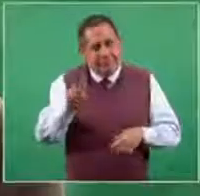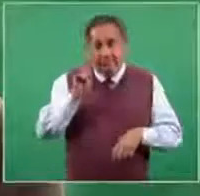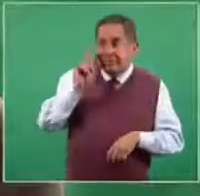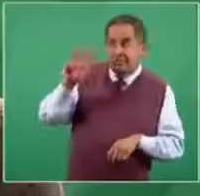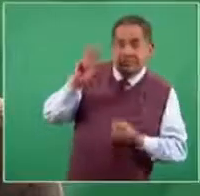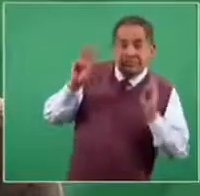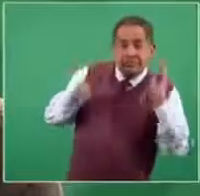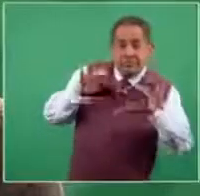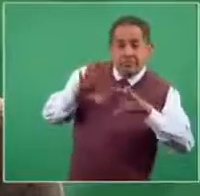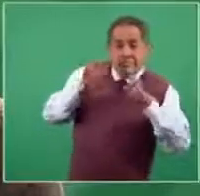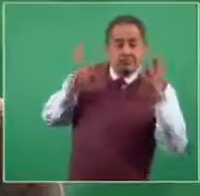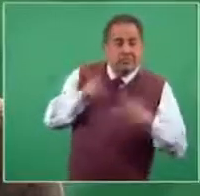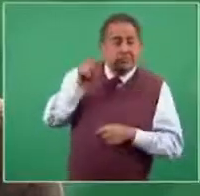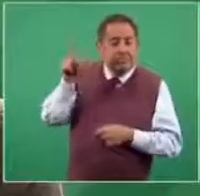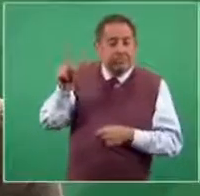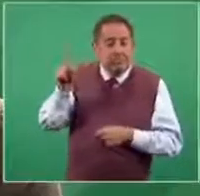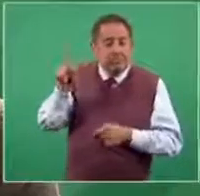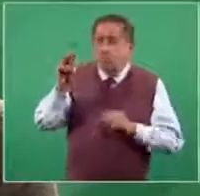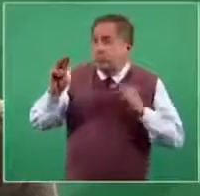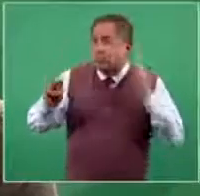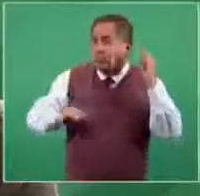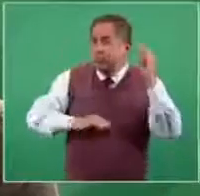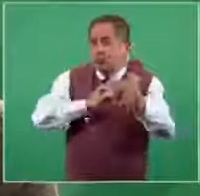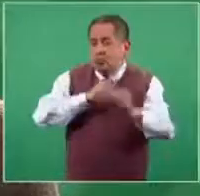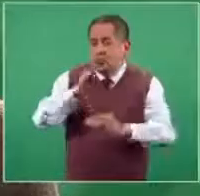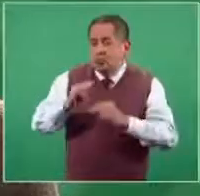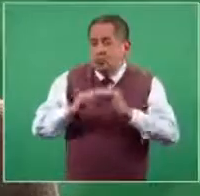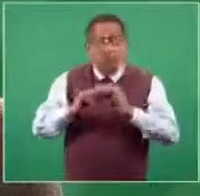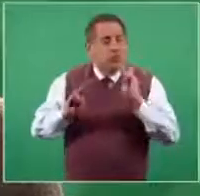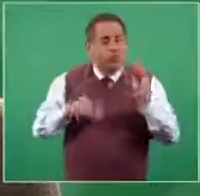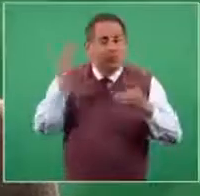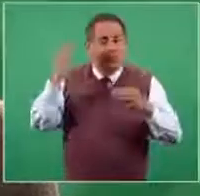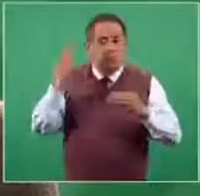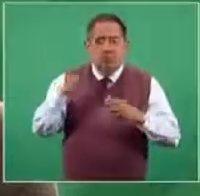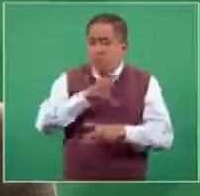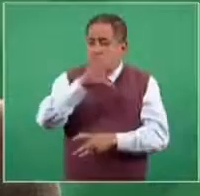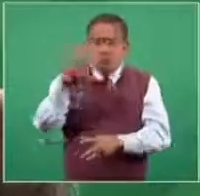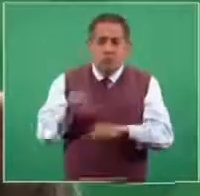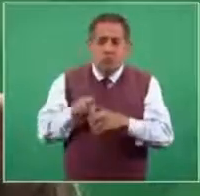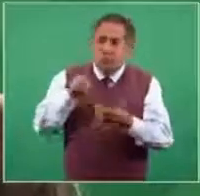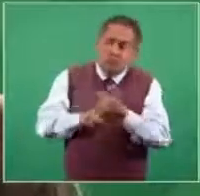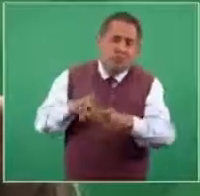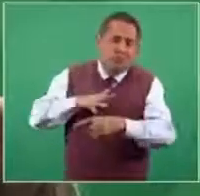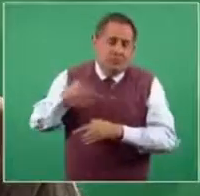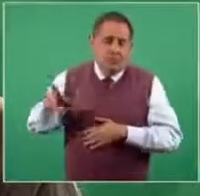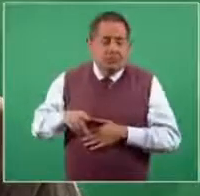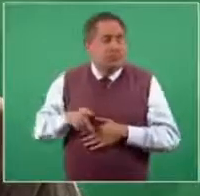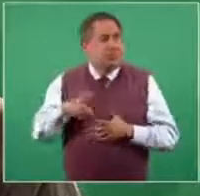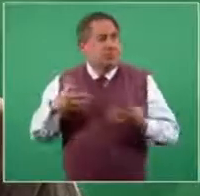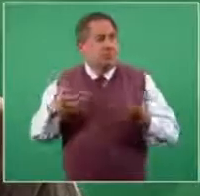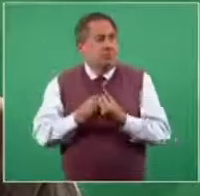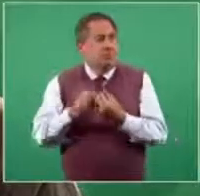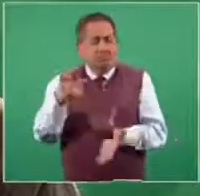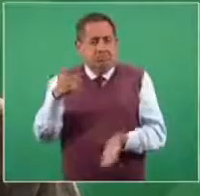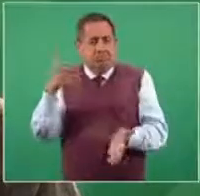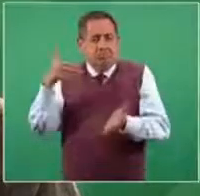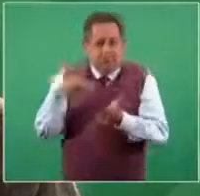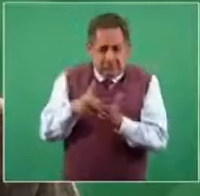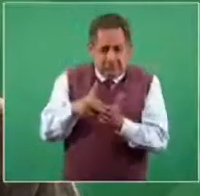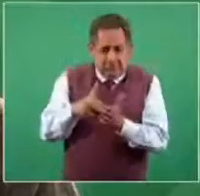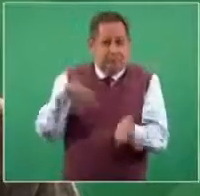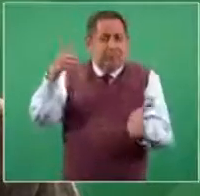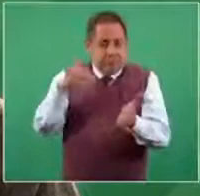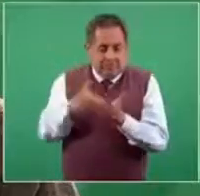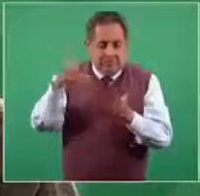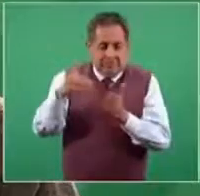que este es un fenómeno de toda la humanidad. La humanidad tiene poco más de siete mil millones de